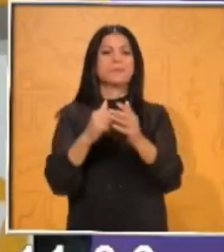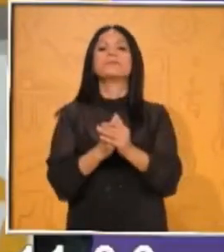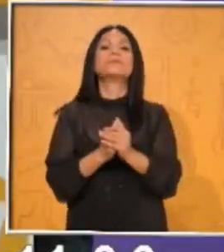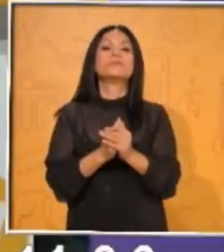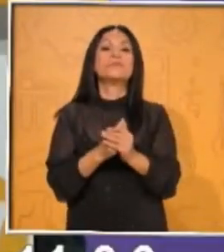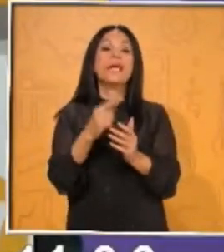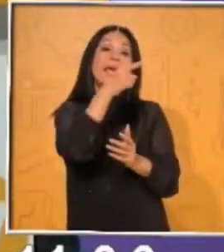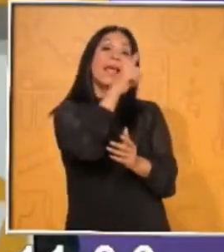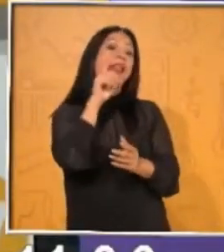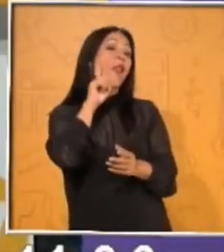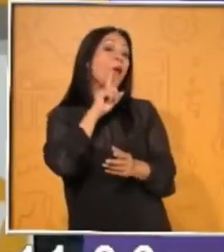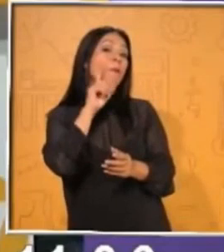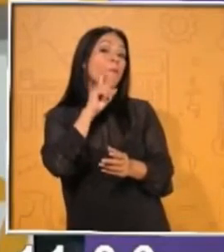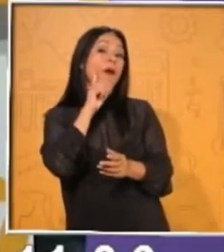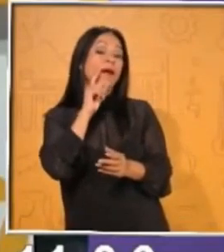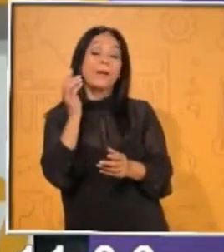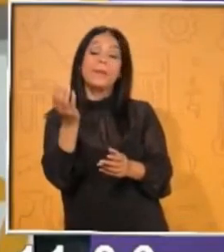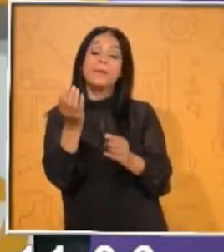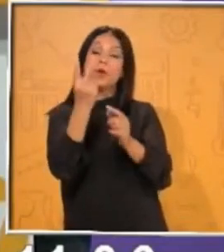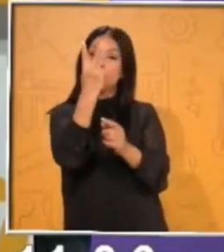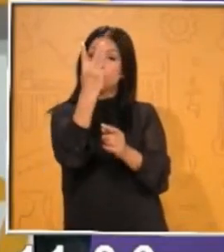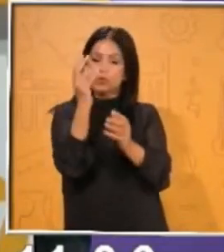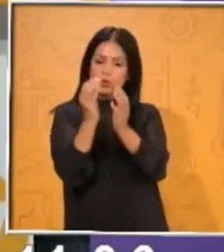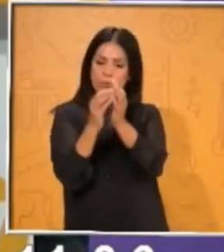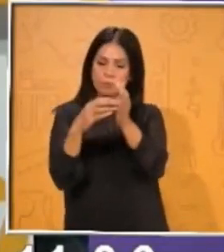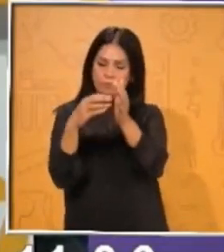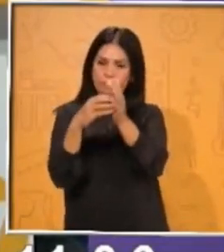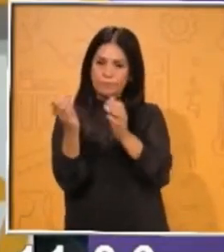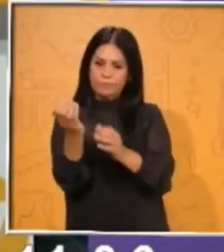Elsa va a tirar los dados. Los dos. Los dos juntos.